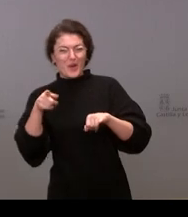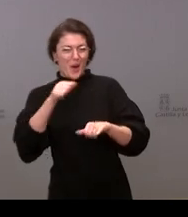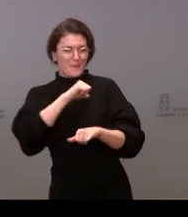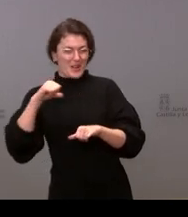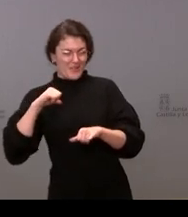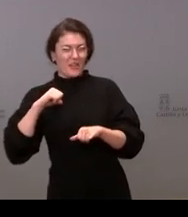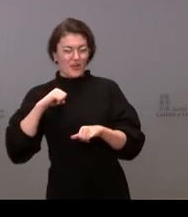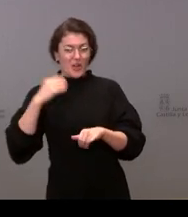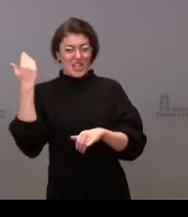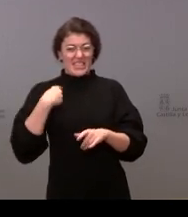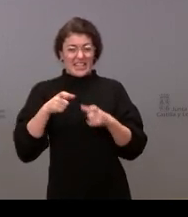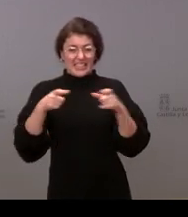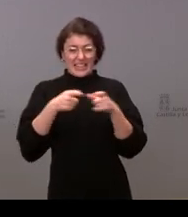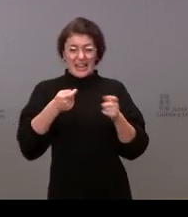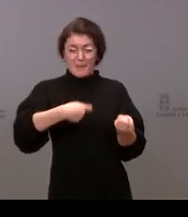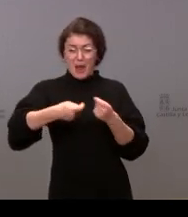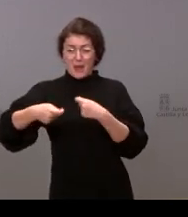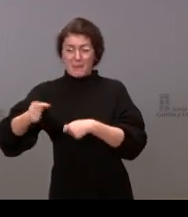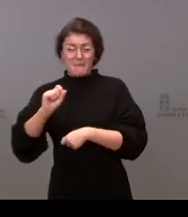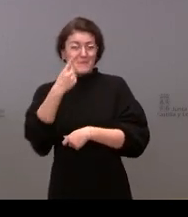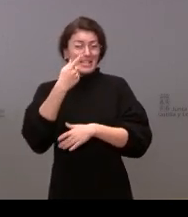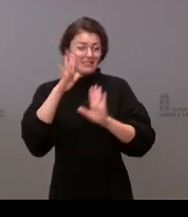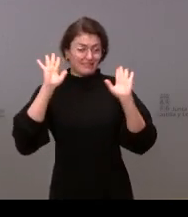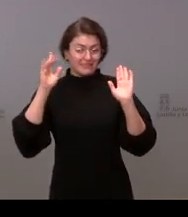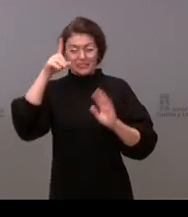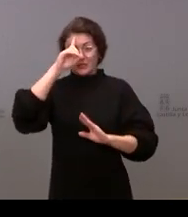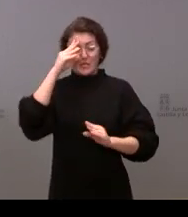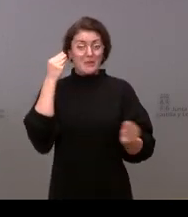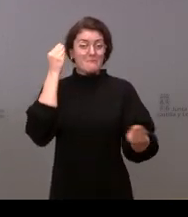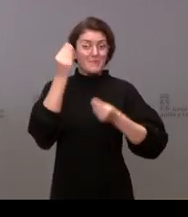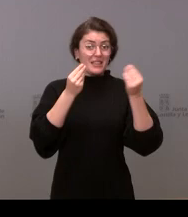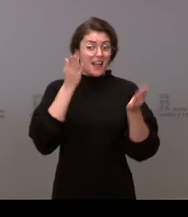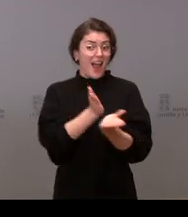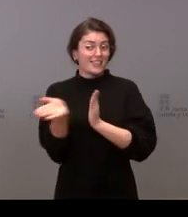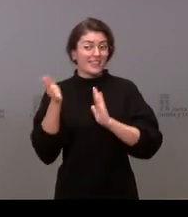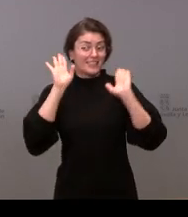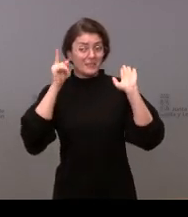al menos seis mil entradas no sé qué le parece esa parte alternativa